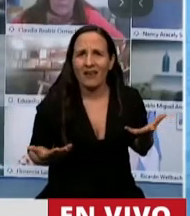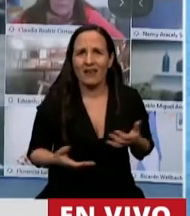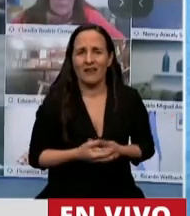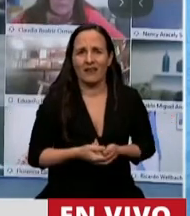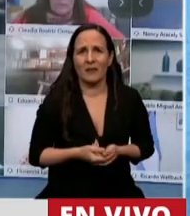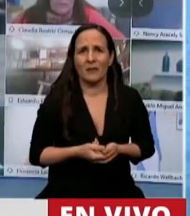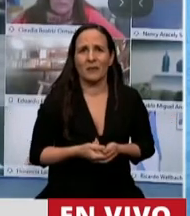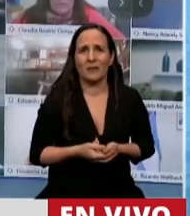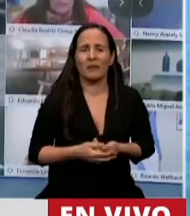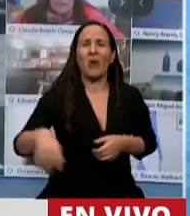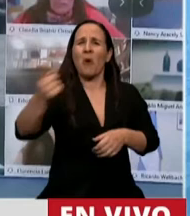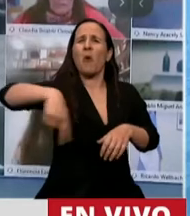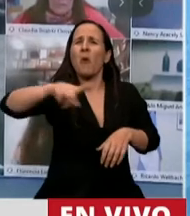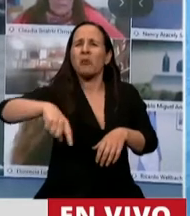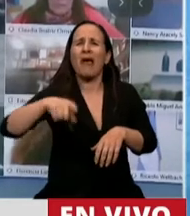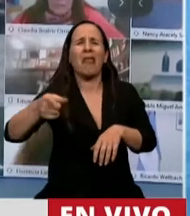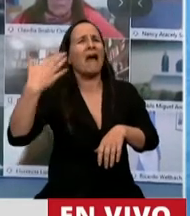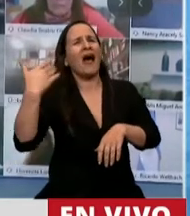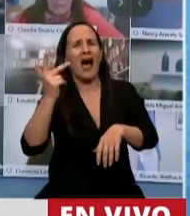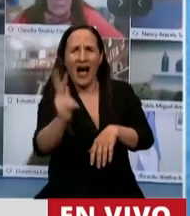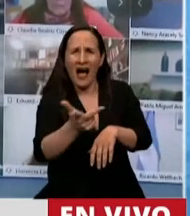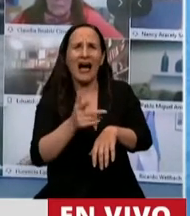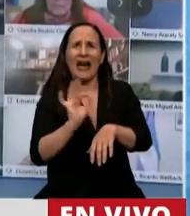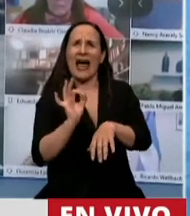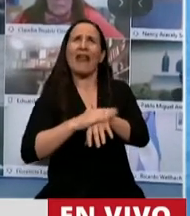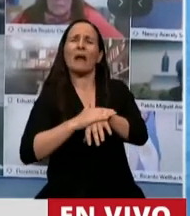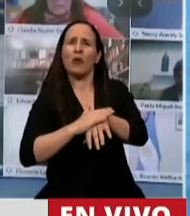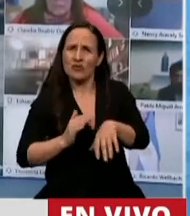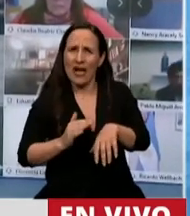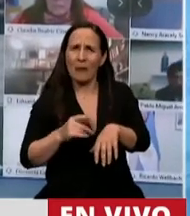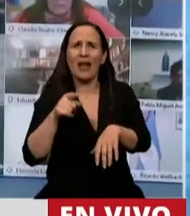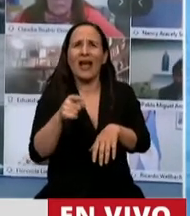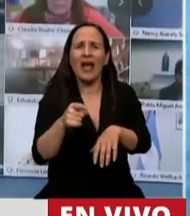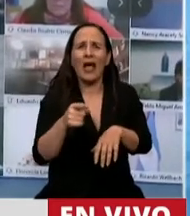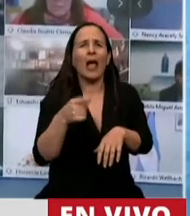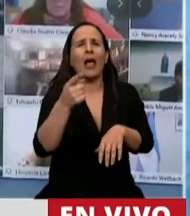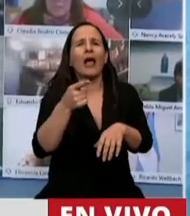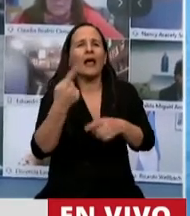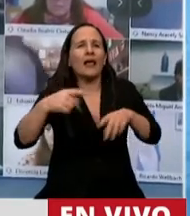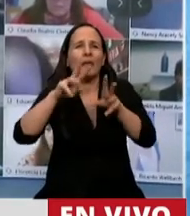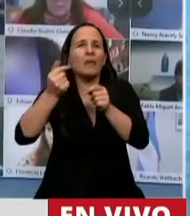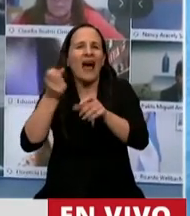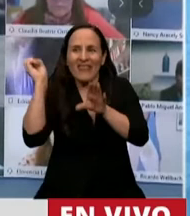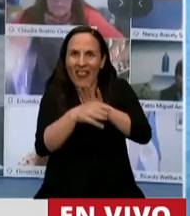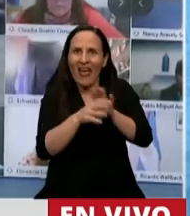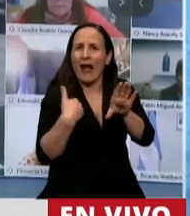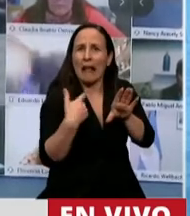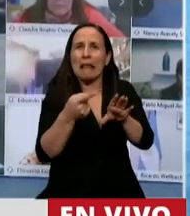Ni siquiera se hacen cargo de haber utilizado de manera discrecional los fondos de la inteligencia del Estado.